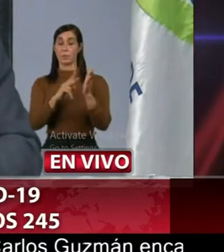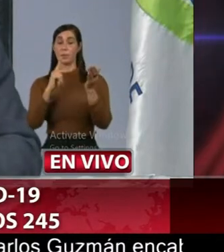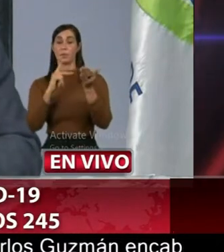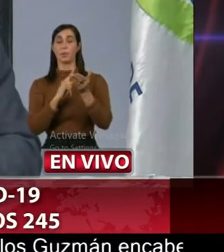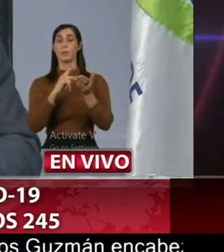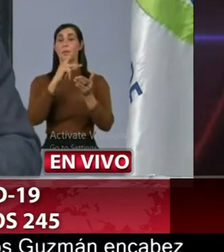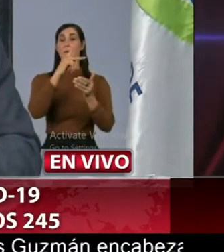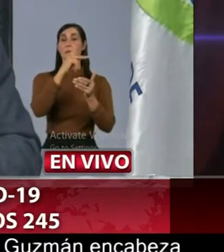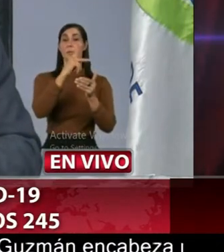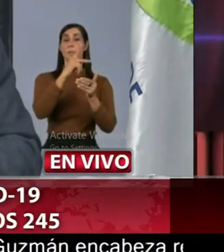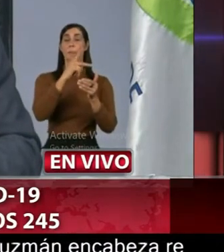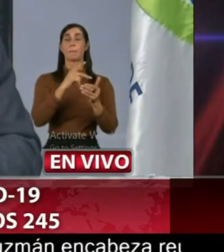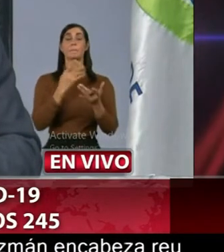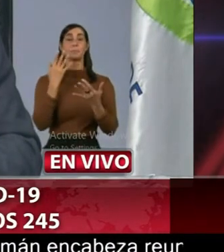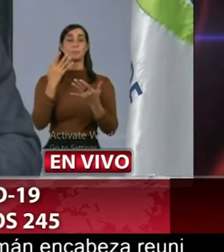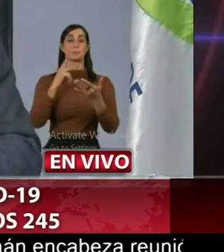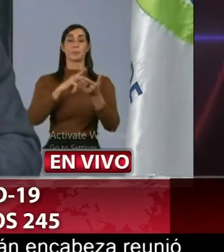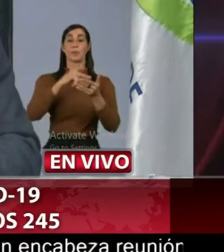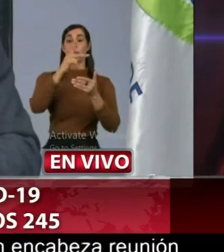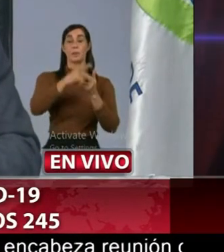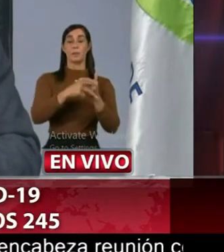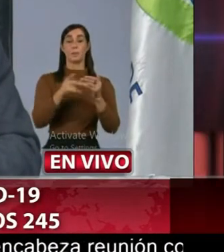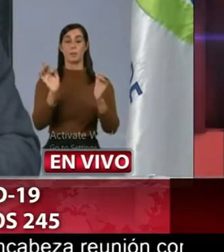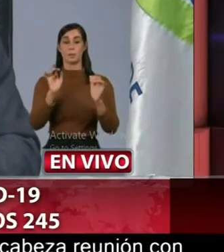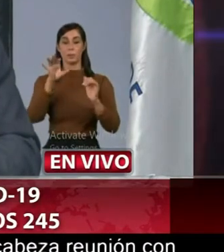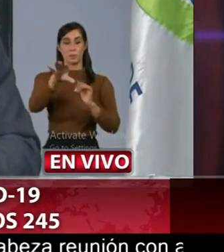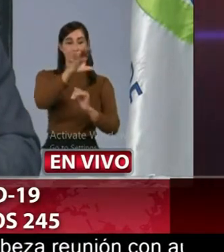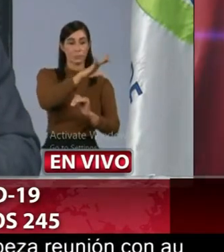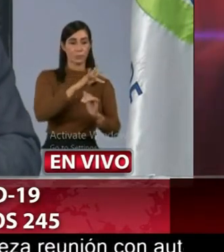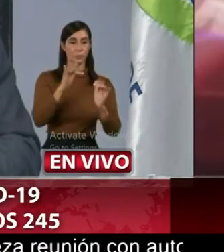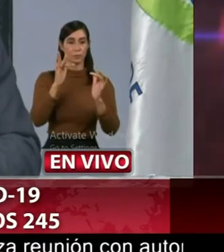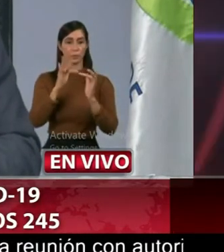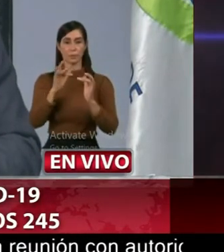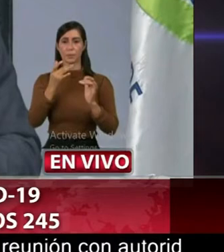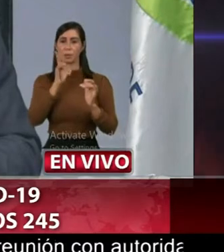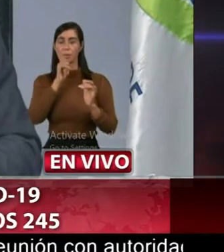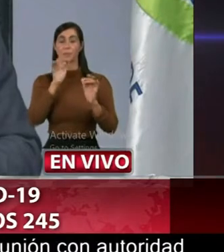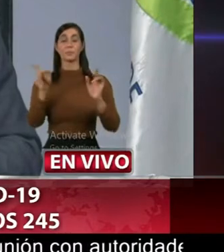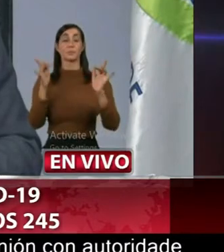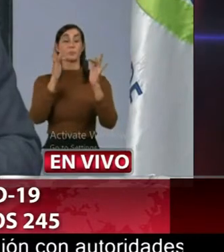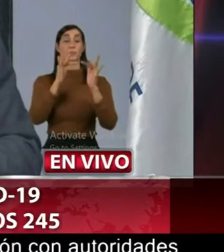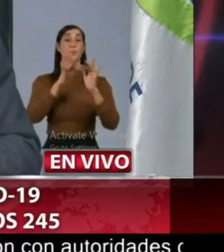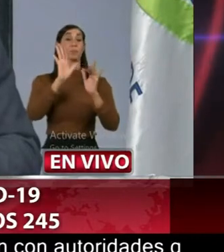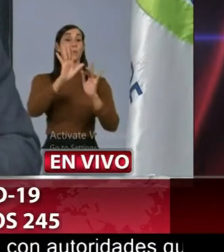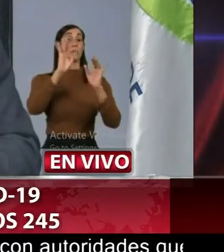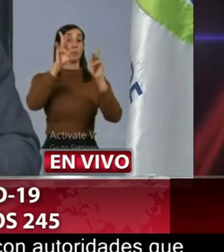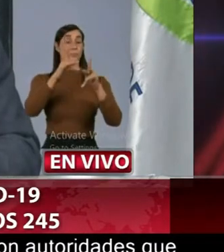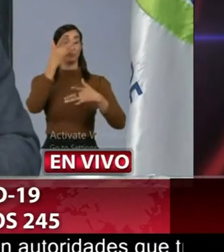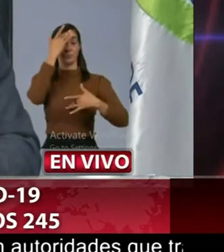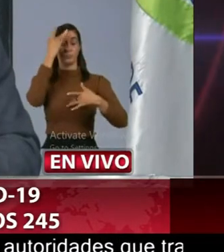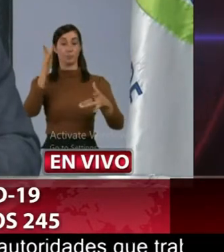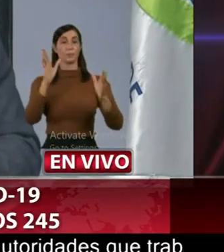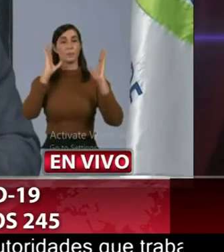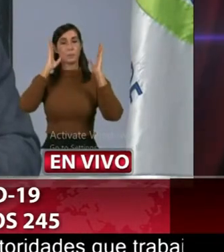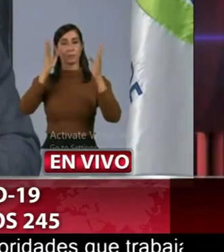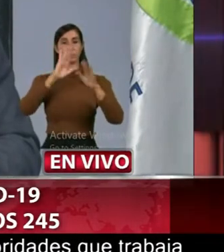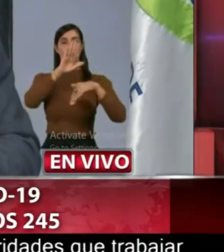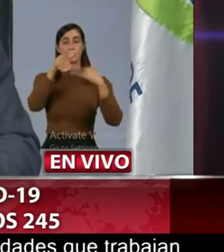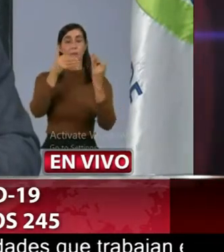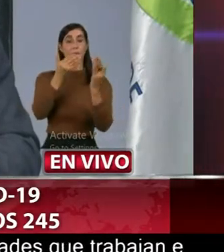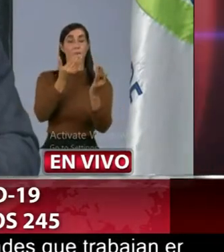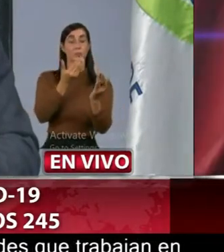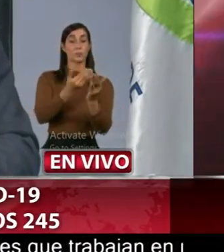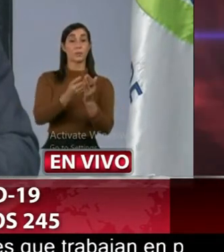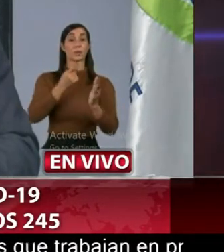el mapa de contactos y la atención a todas las